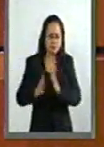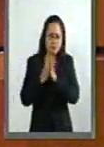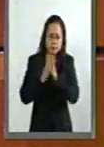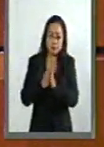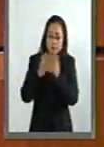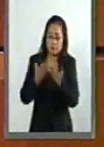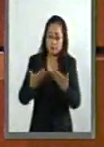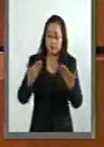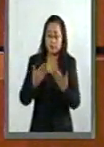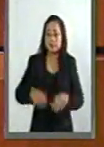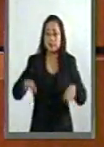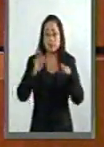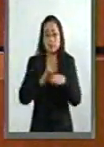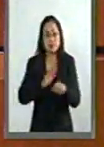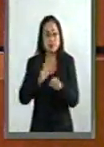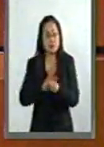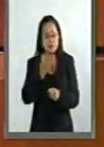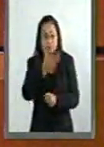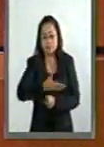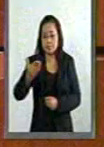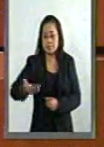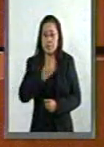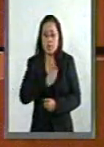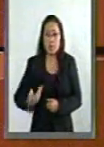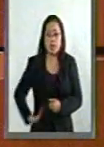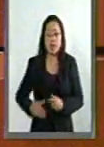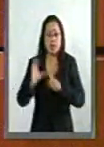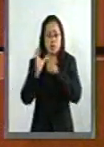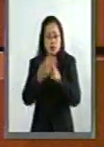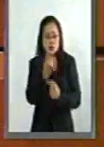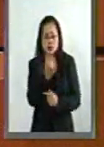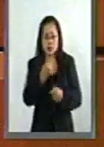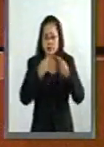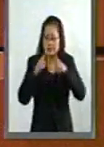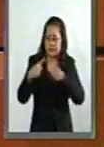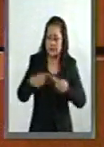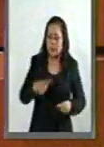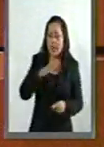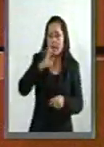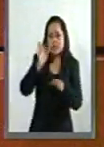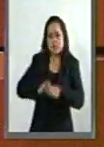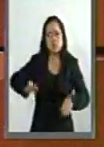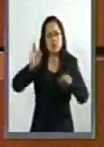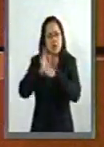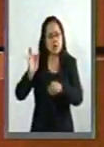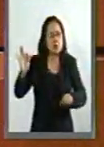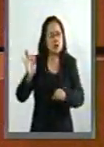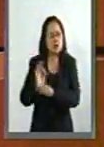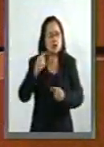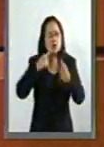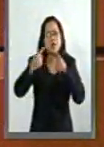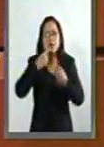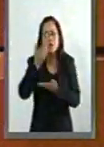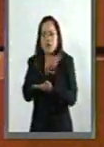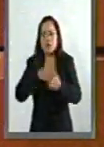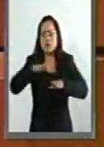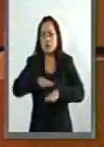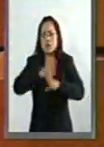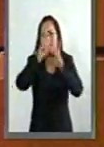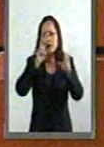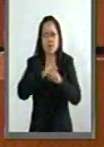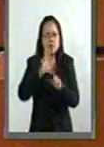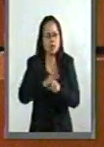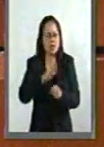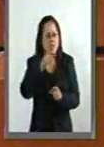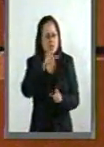importante que pese a las diferencias entre los presidentes de las comisiones, se salvaguardó el diálogo sobre los protagonismos